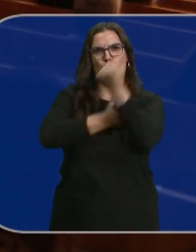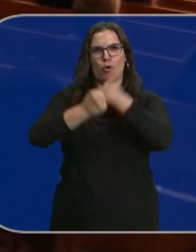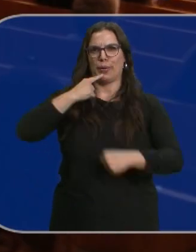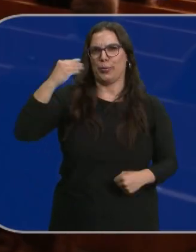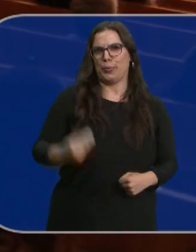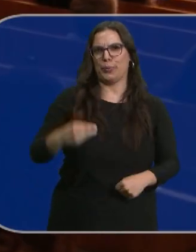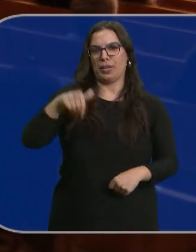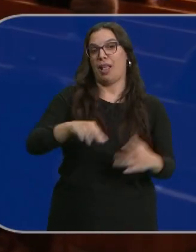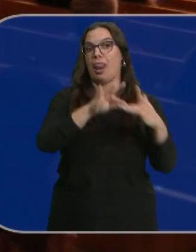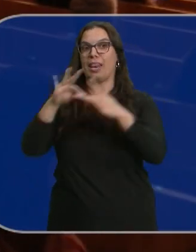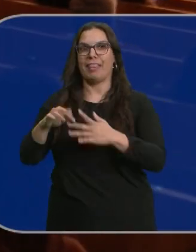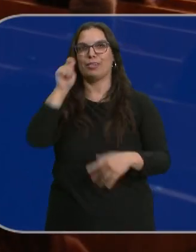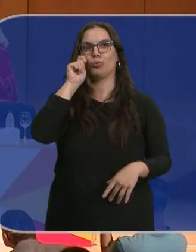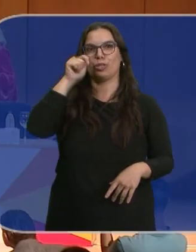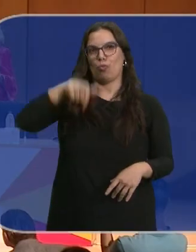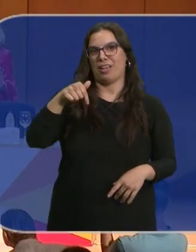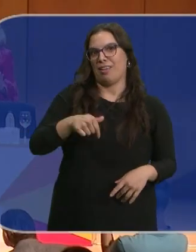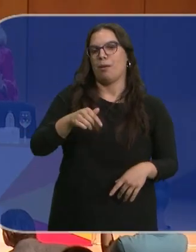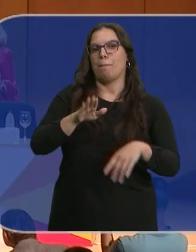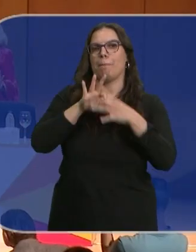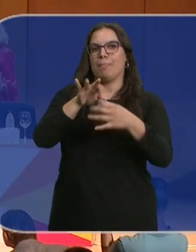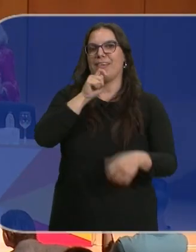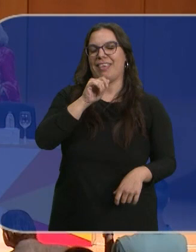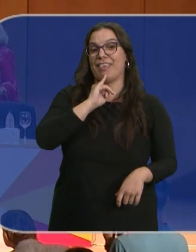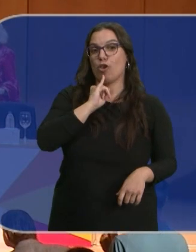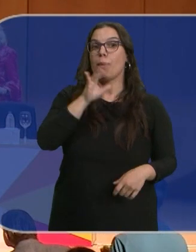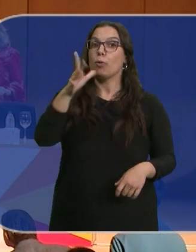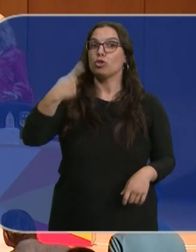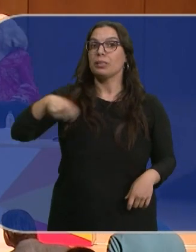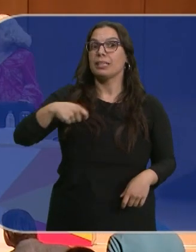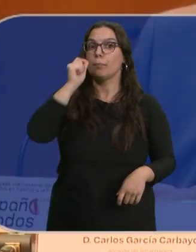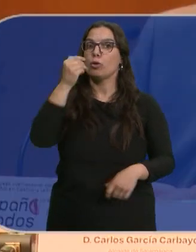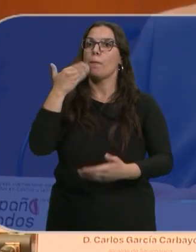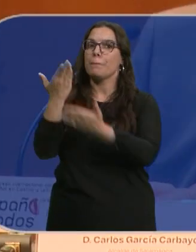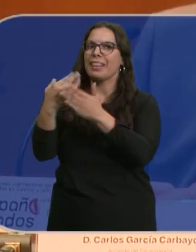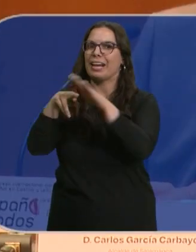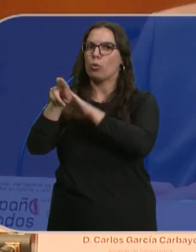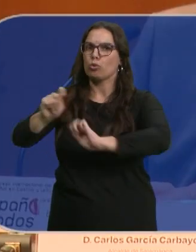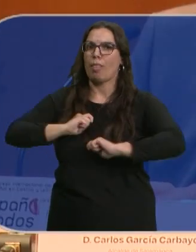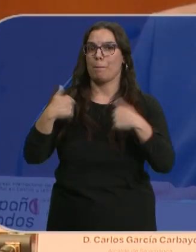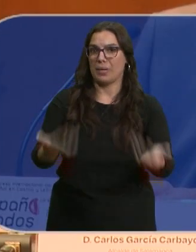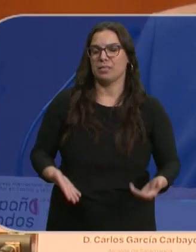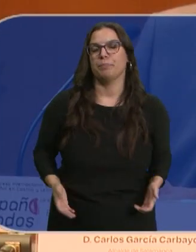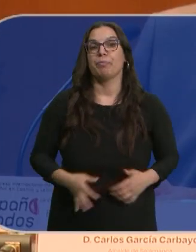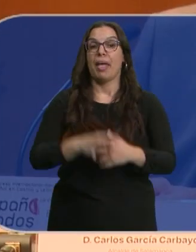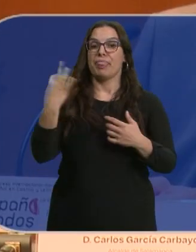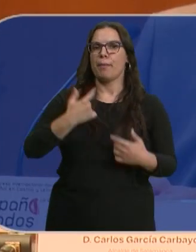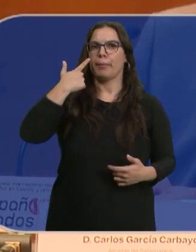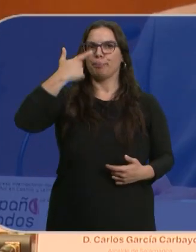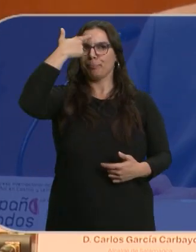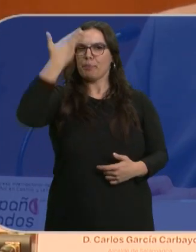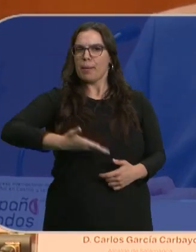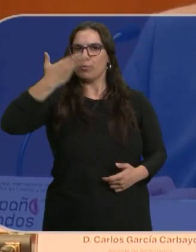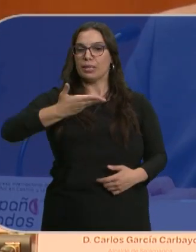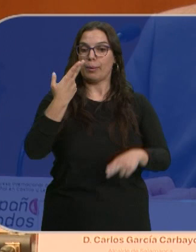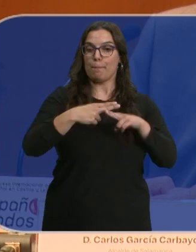la comunidad, líder del turismo idiomático, y por eso el presidente Mañueco reclama más recursos. Debe tener un protagonismo tanto en las